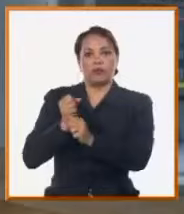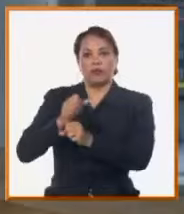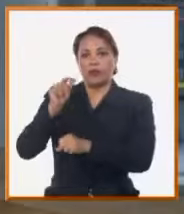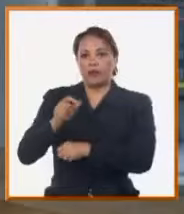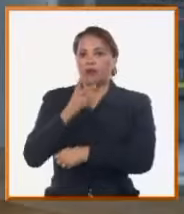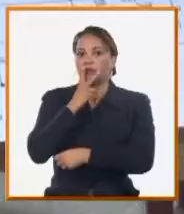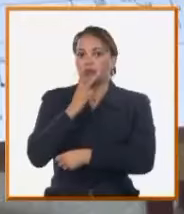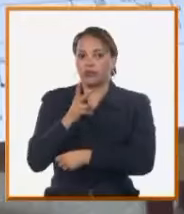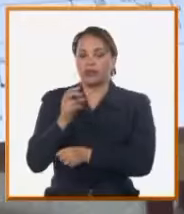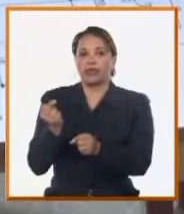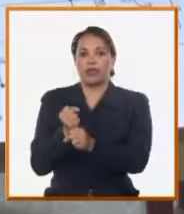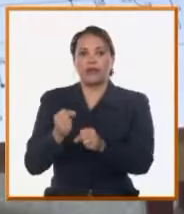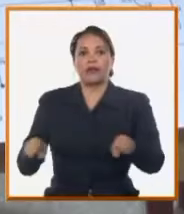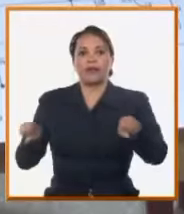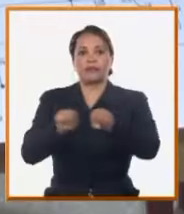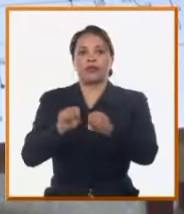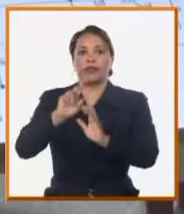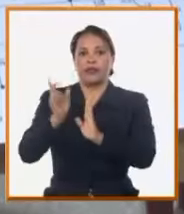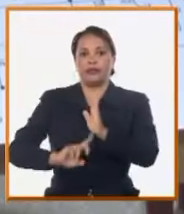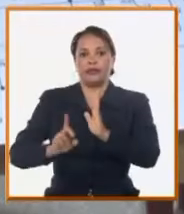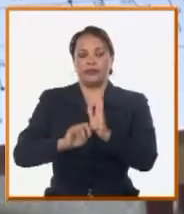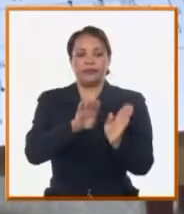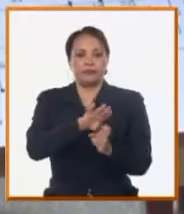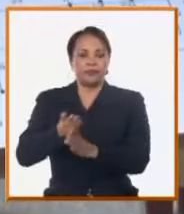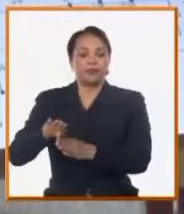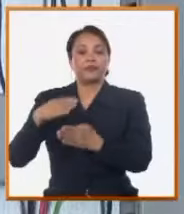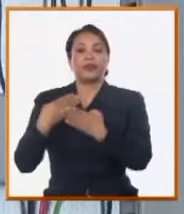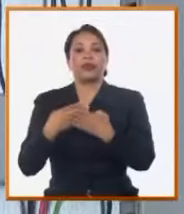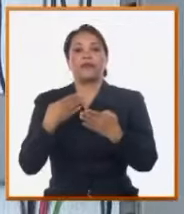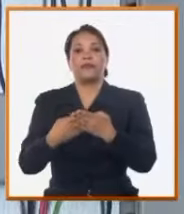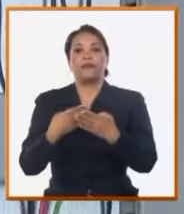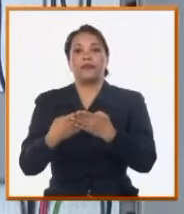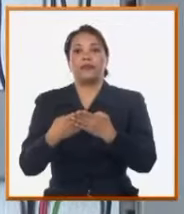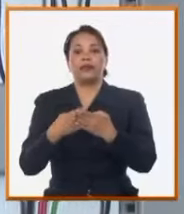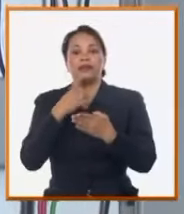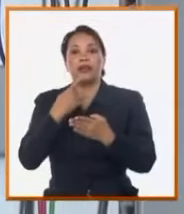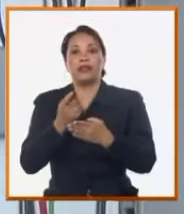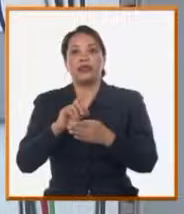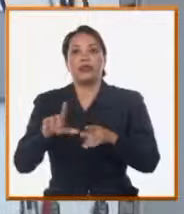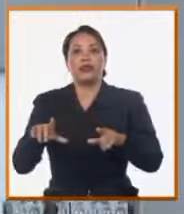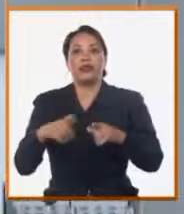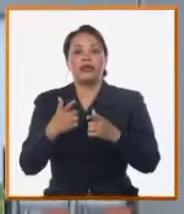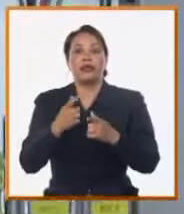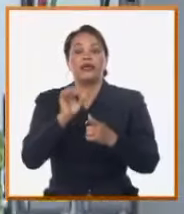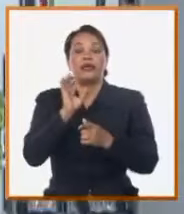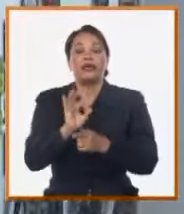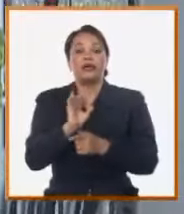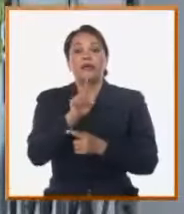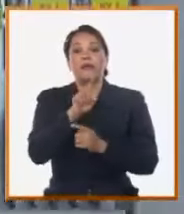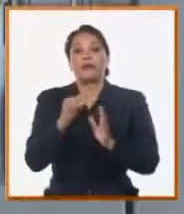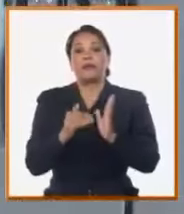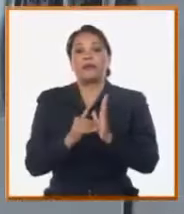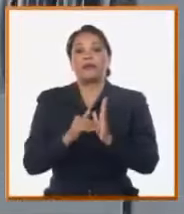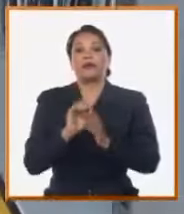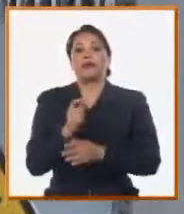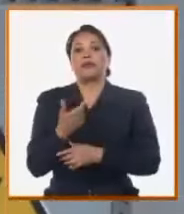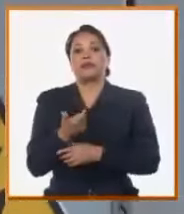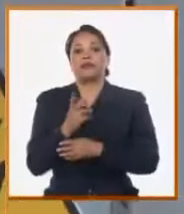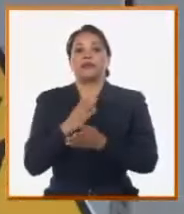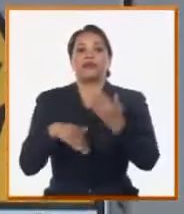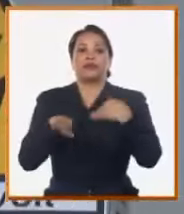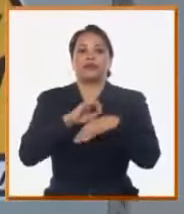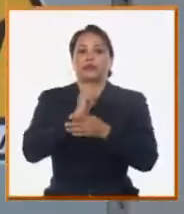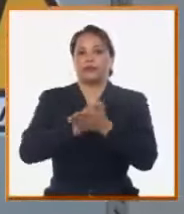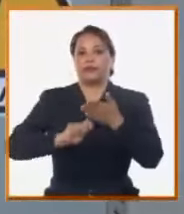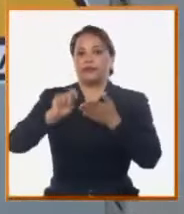son los montadores eléctricos. La empresa filial espirituana Panelec sobrecumple sus ingresos con un millón de pesos por encima del plan en el primer